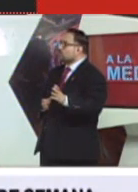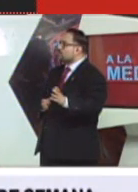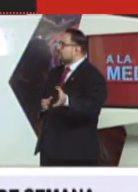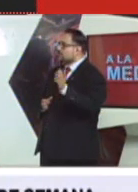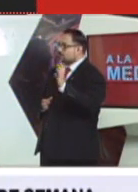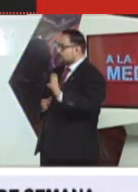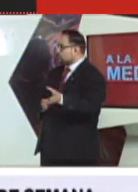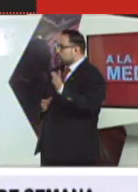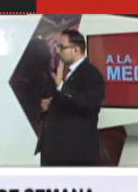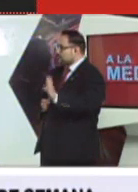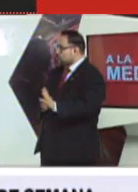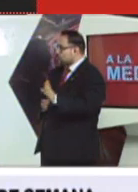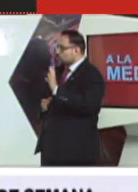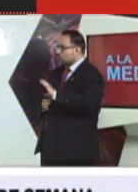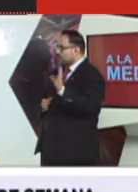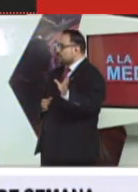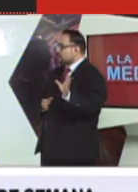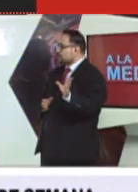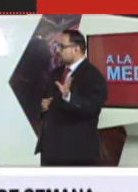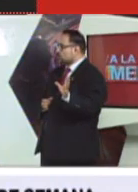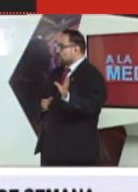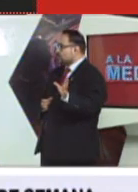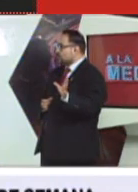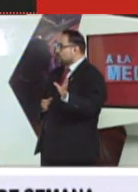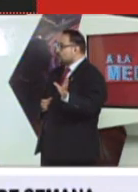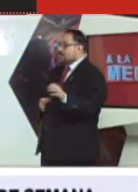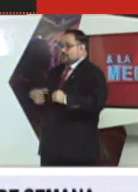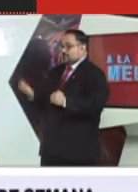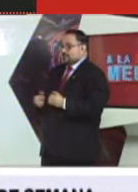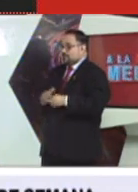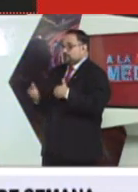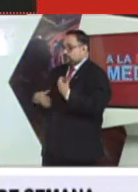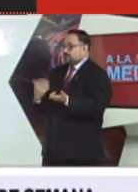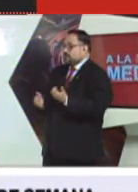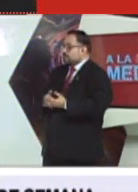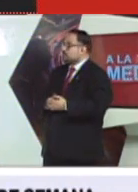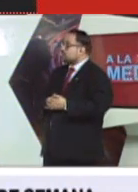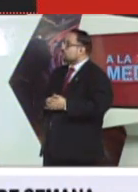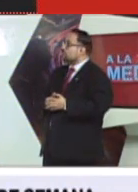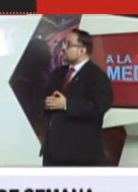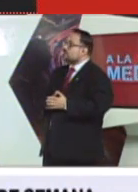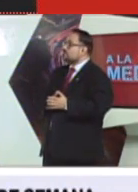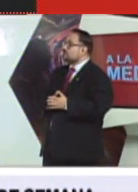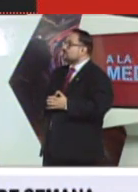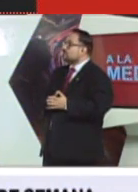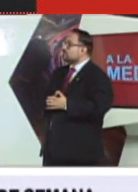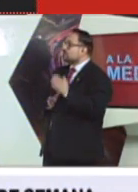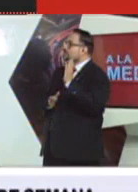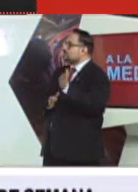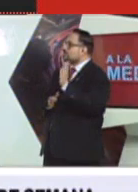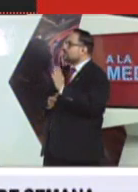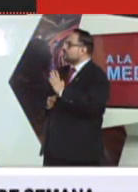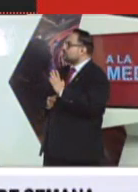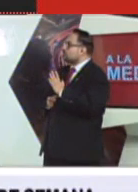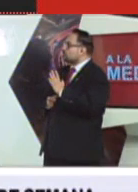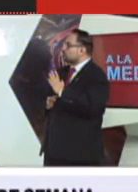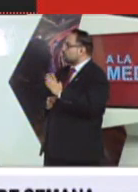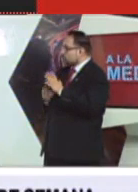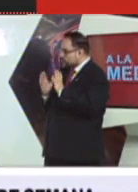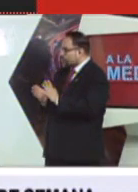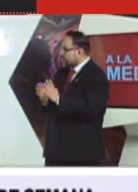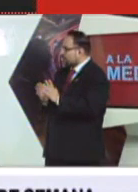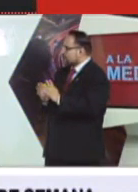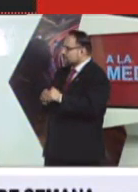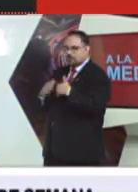a funcionar nuevamente el transporte público urbano y extraurbano. Se necesita, pero siguen, ya son varias semanas que el gobierno está trabajando en esos